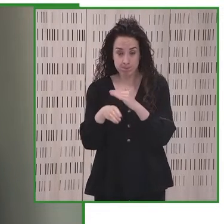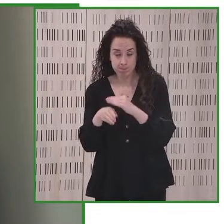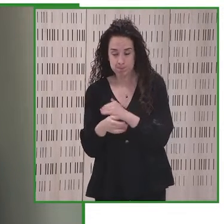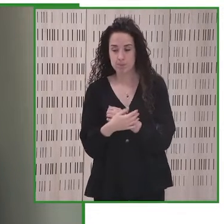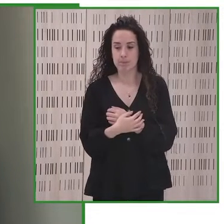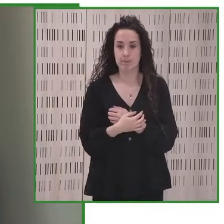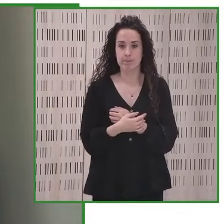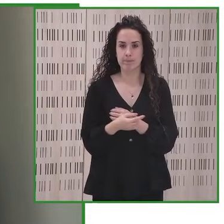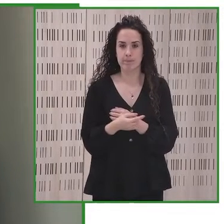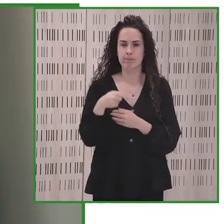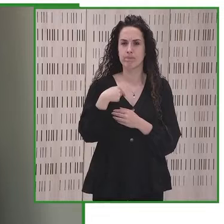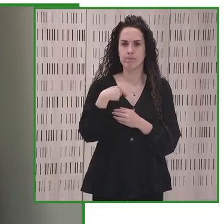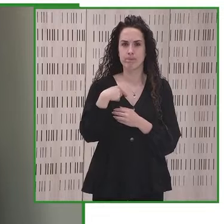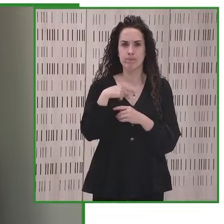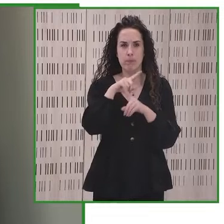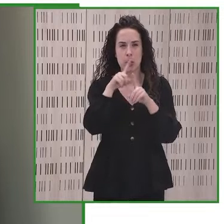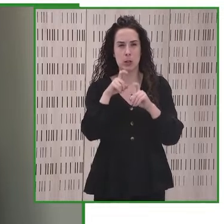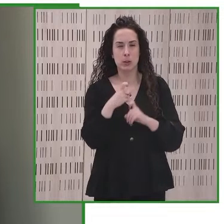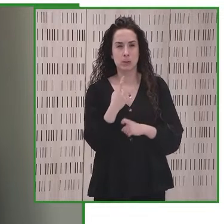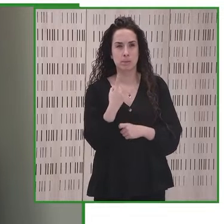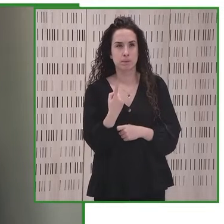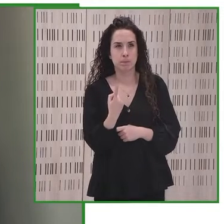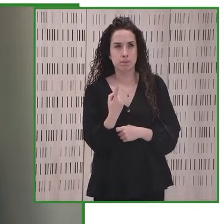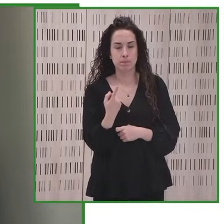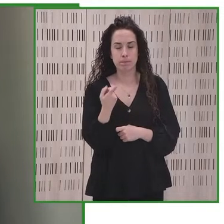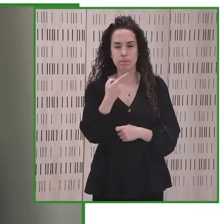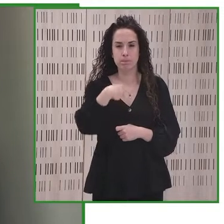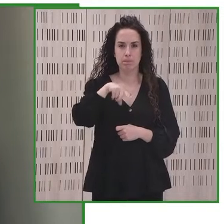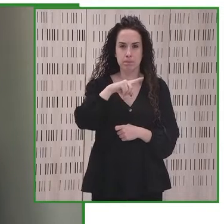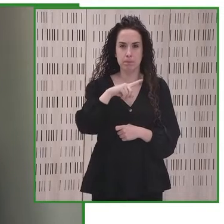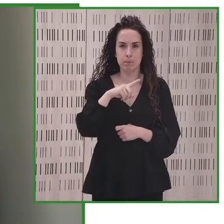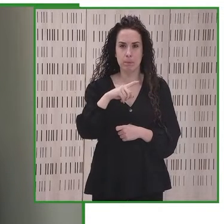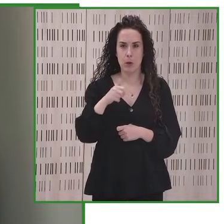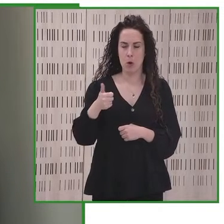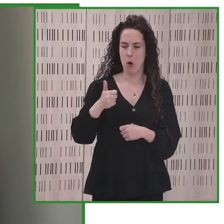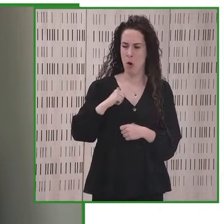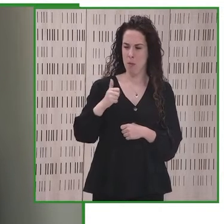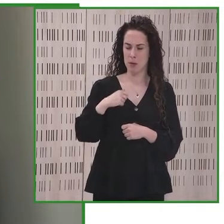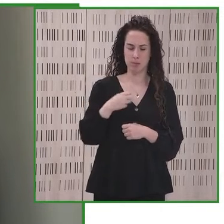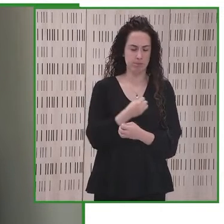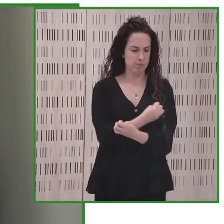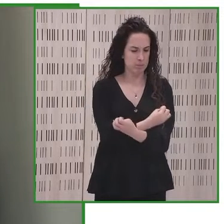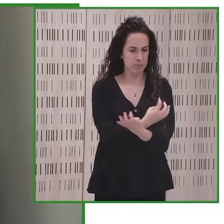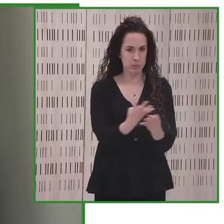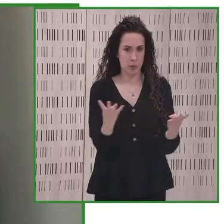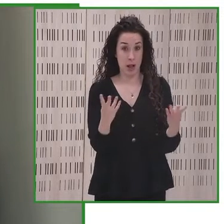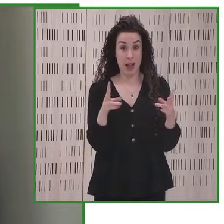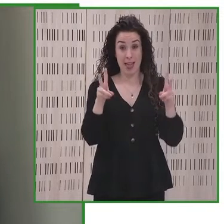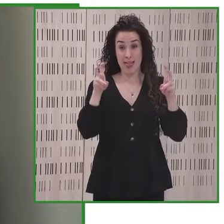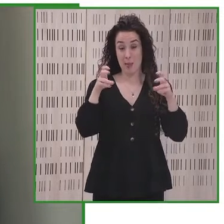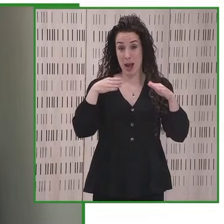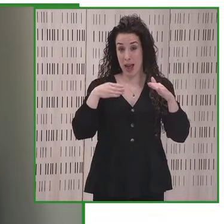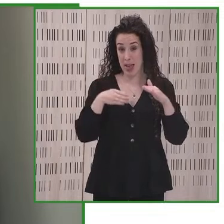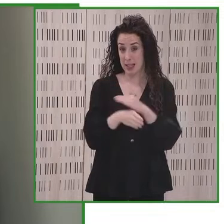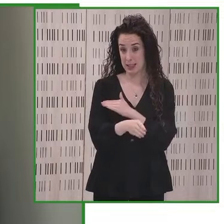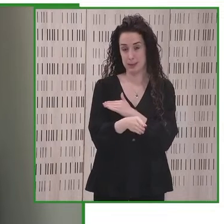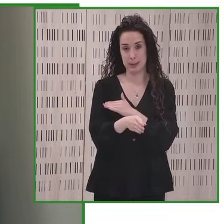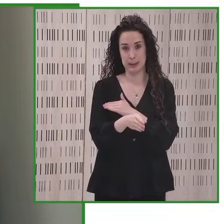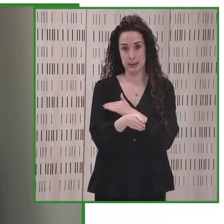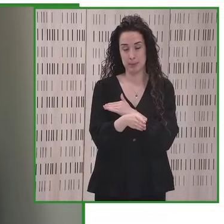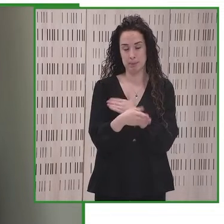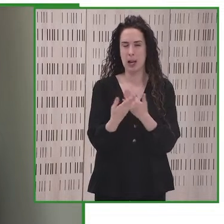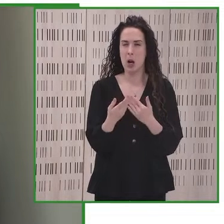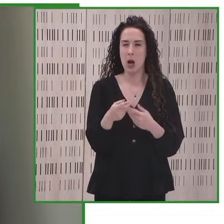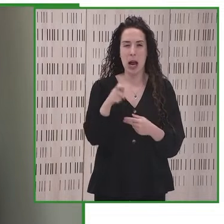detener en este punto y es que una de las grandes oportunidades que se han presentado en temas de accesibilidad tienen relación al turismo accesible